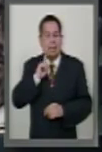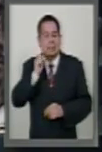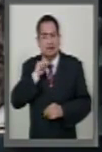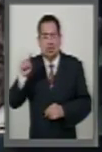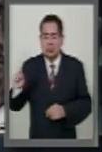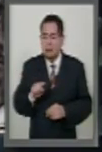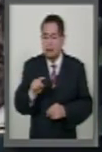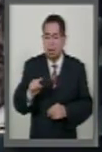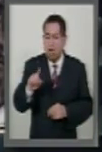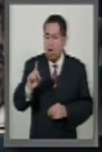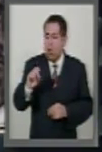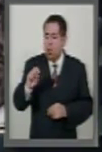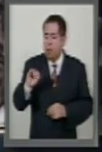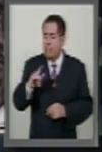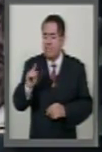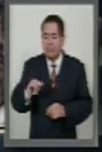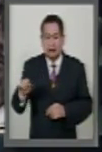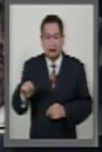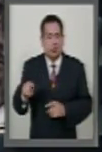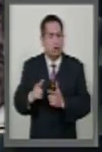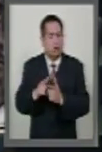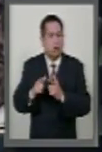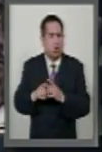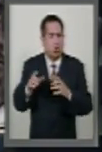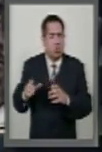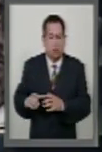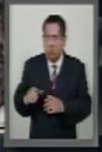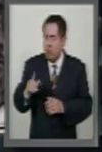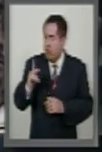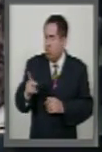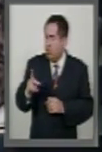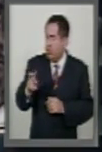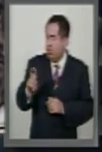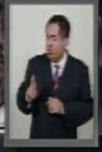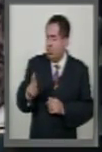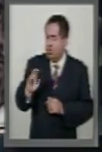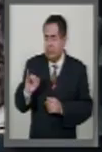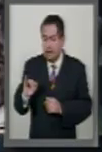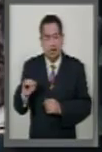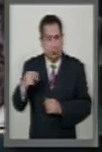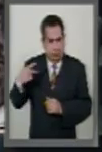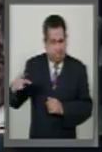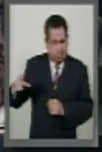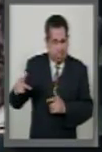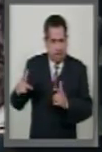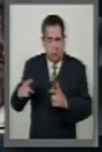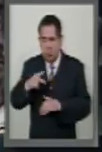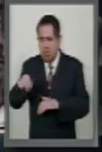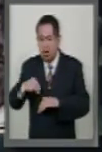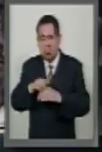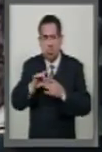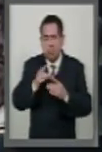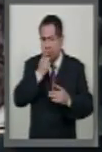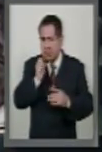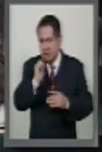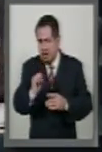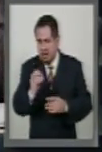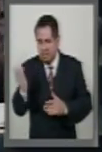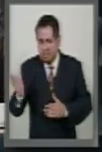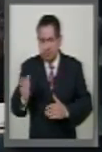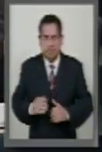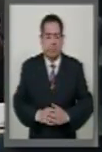Hilaria Domínguez Arbizu del Grupo Parlamentario del Partido Revolucionario Institucional para hablar a favor del dictamen.